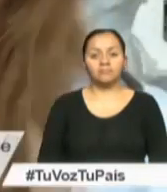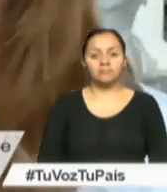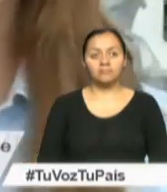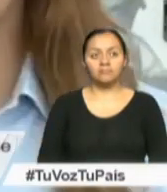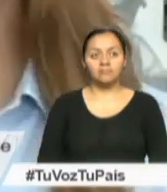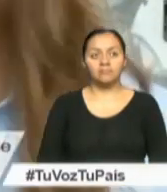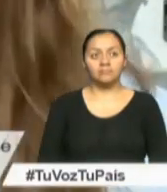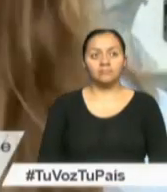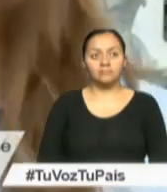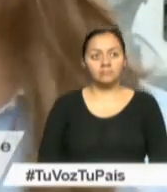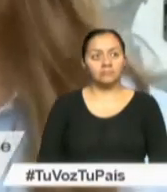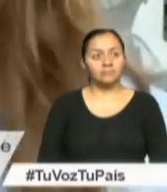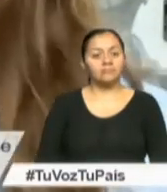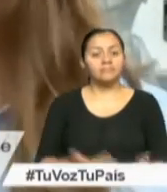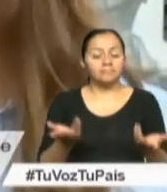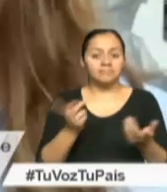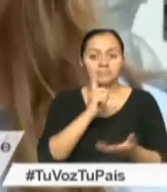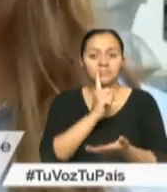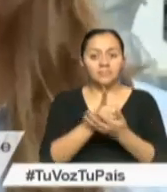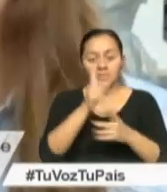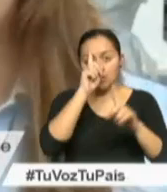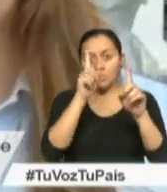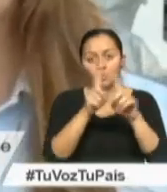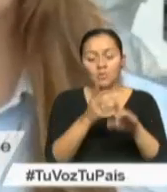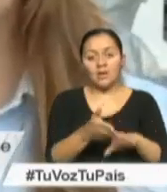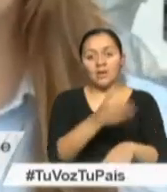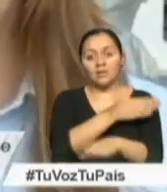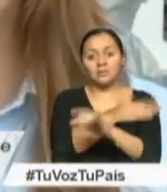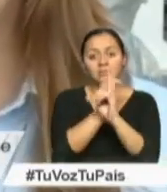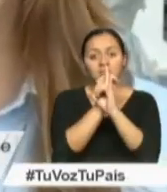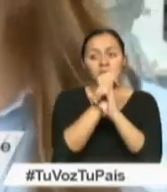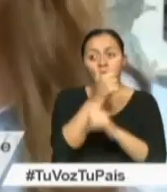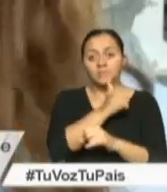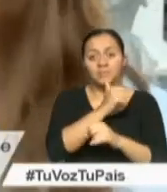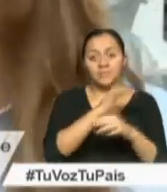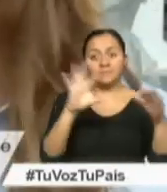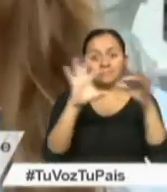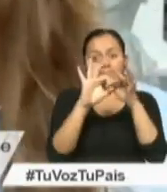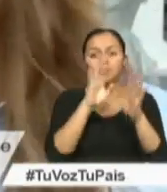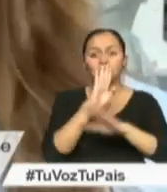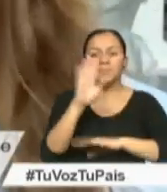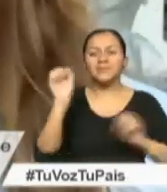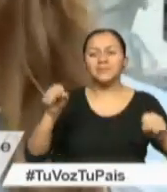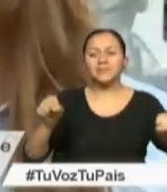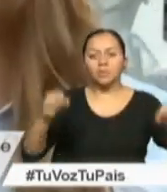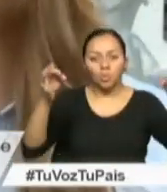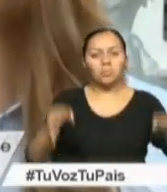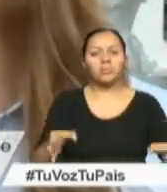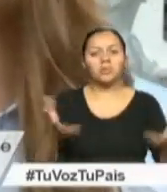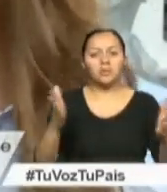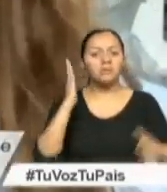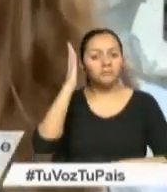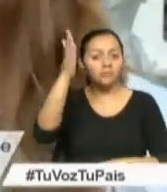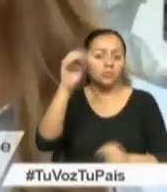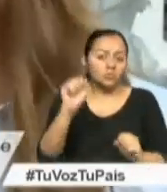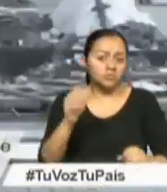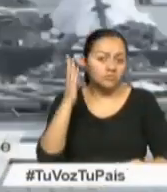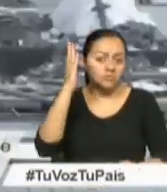Lo que pasó Es que hubo acuerdos Con entidades privadas Que no funcionaron Y promesas Que nunca se cumplieron Pero se cumplirán En el futuro